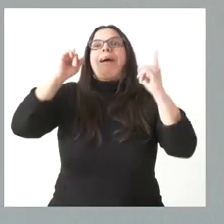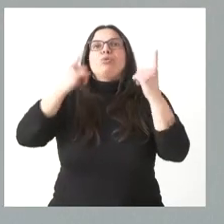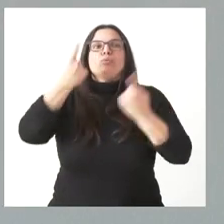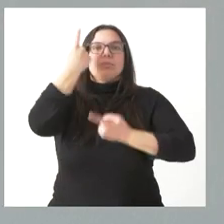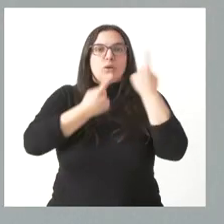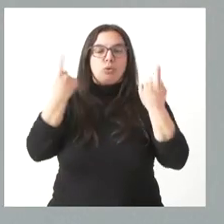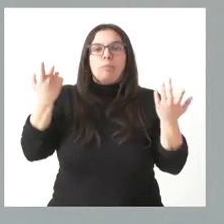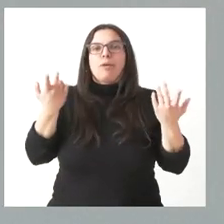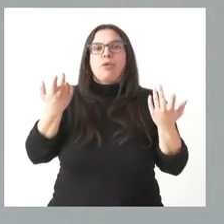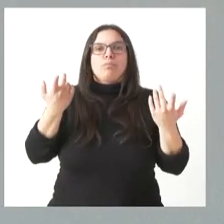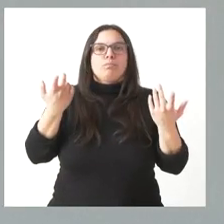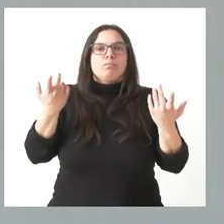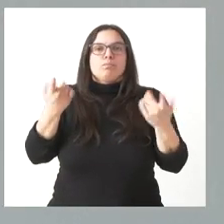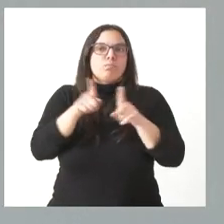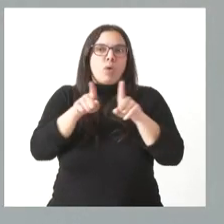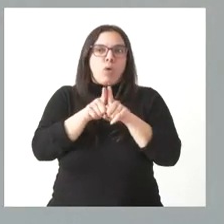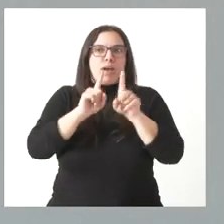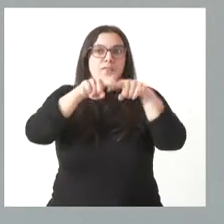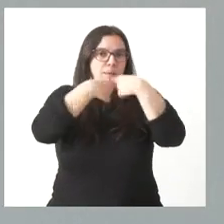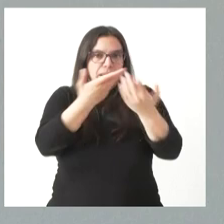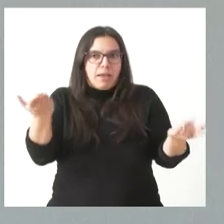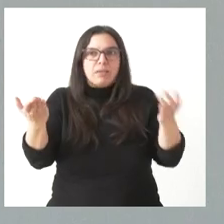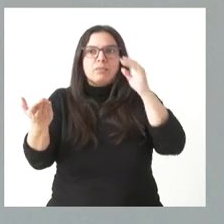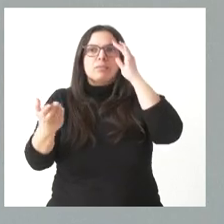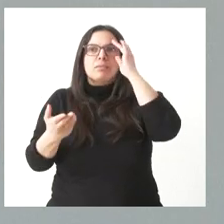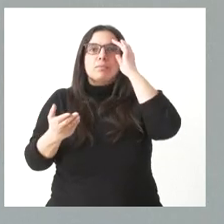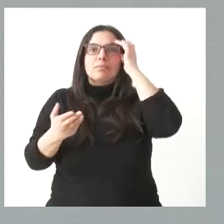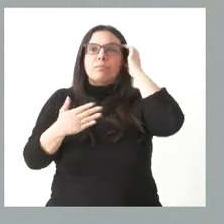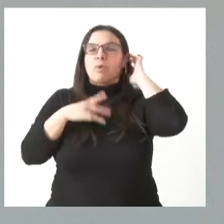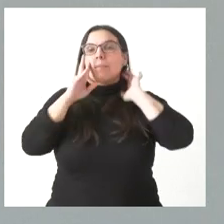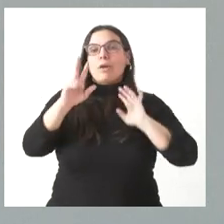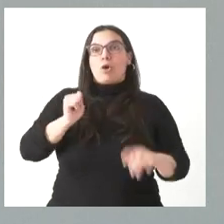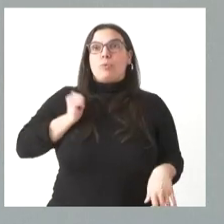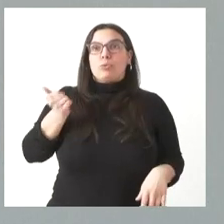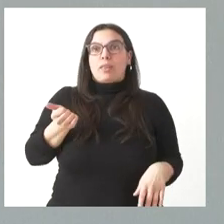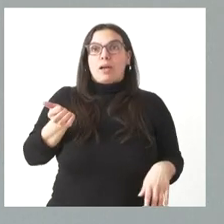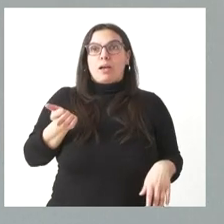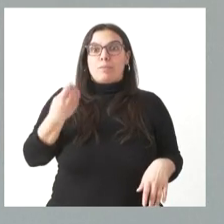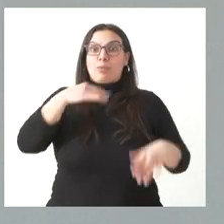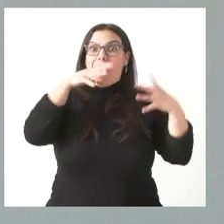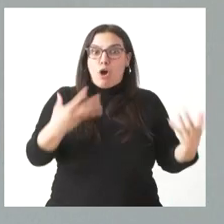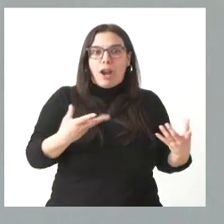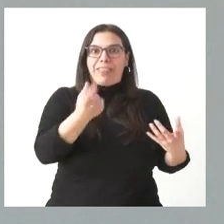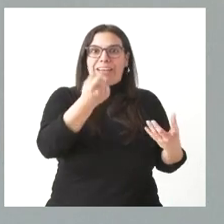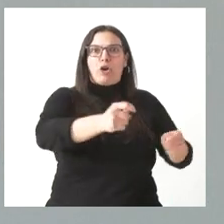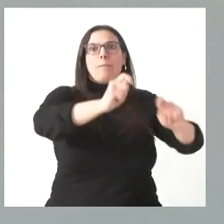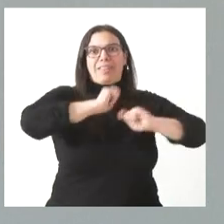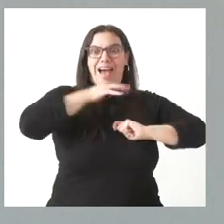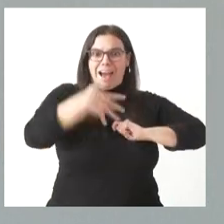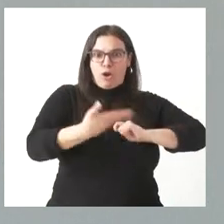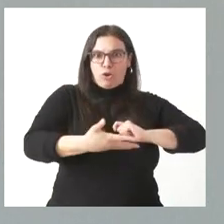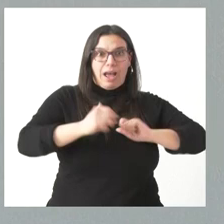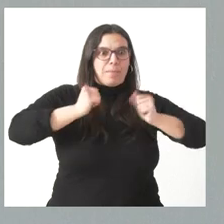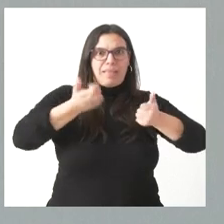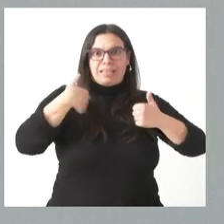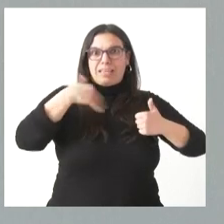lo que no nos impide, y a muchas familias no les impide ver, es la oportunidad de cobrar una cantidad en momento presente para comentárselo a gastar cuando su hijo